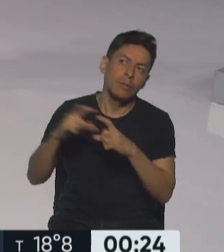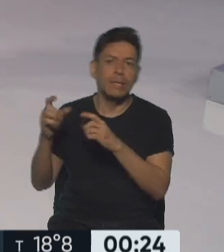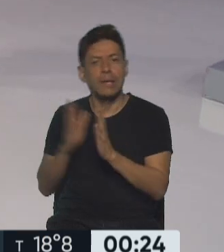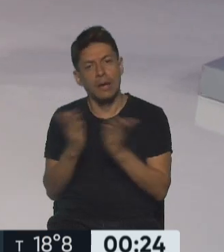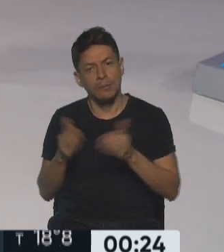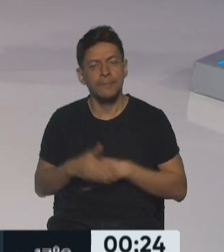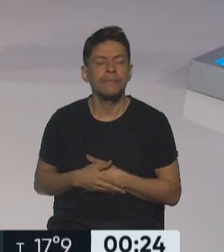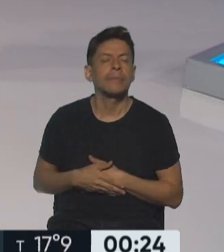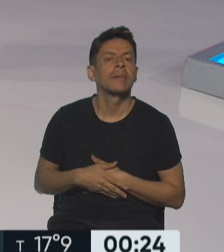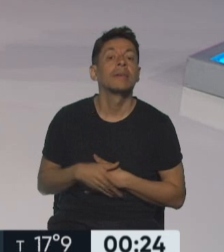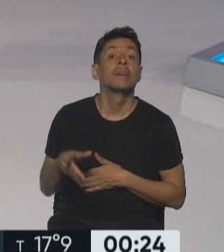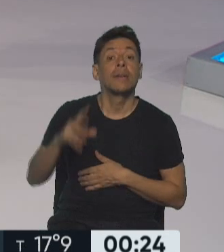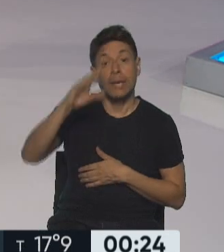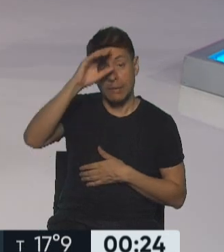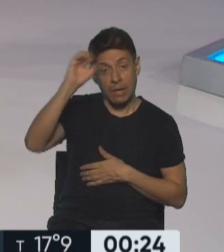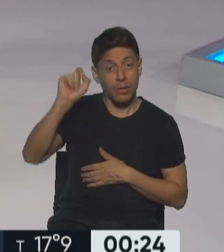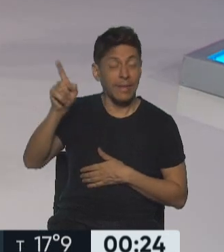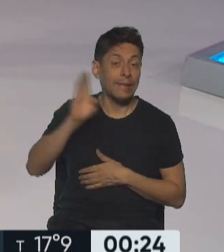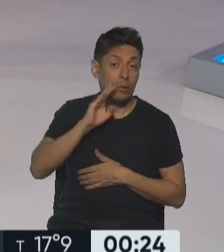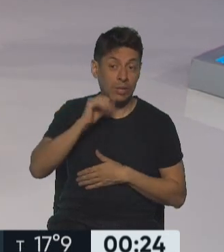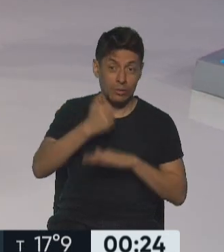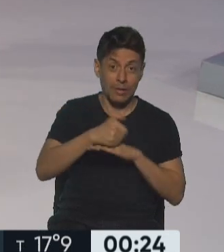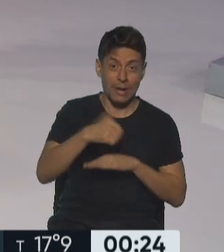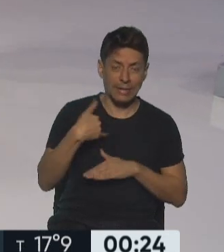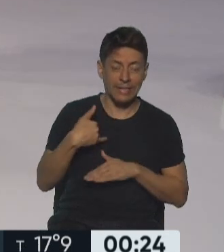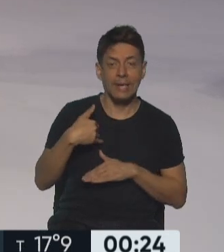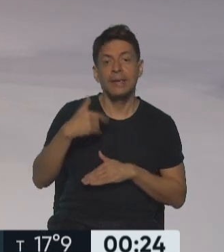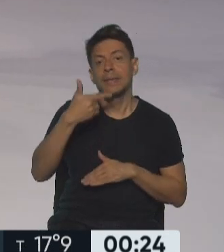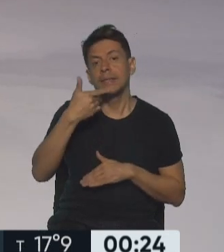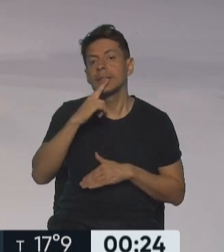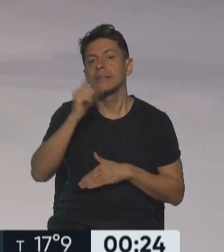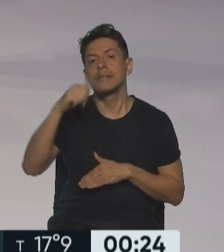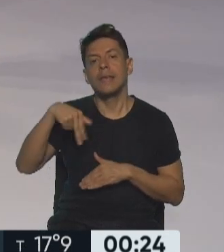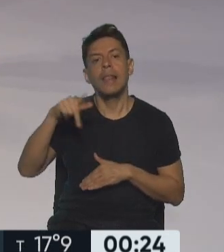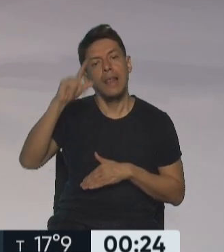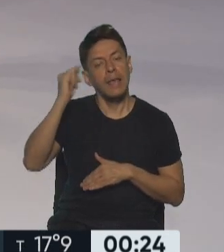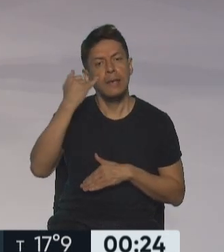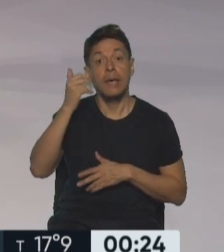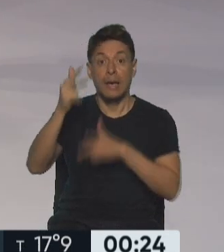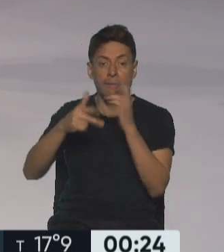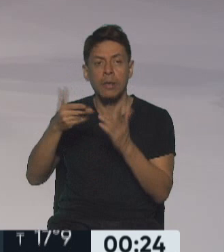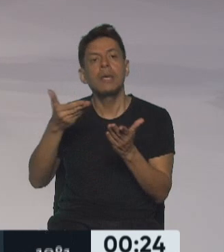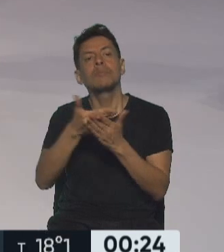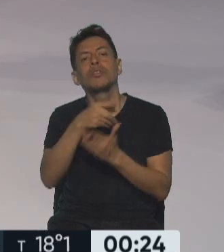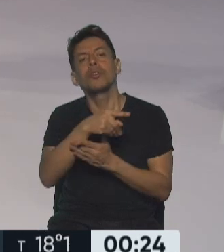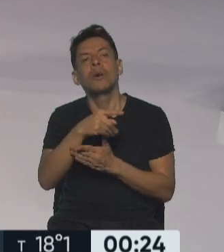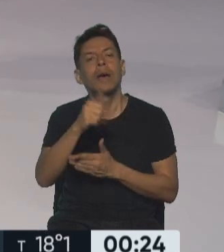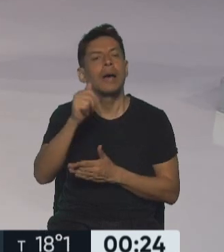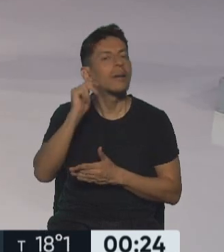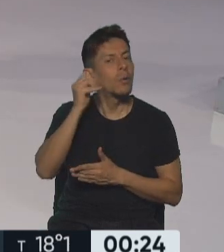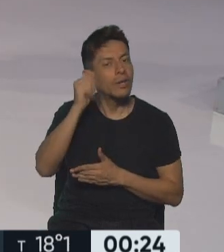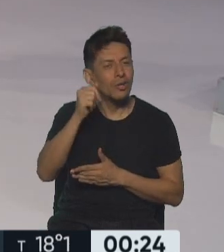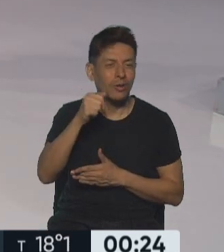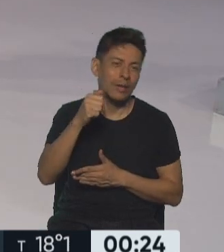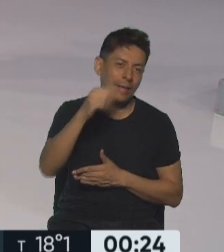habló el embajador de los Estados Unidos en Argentina, Mark Stanley. Le pidió a Jorge Arguello, el embajador argentino en los